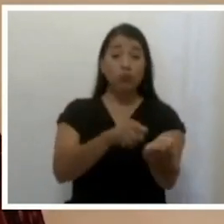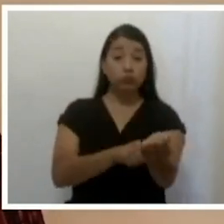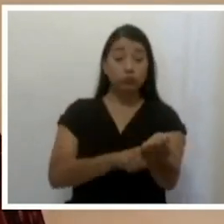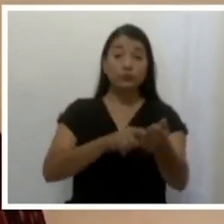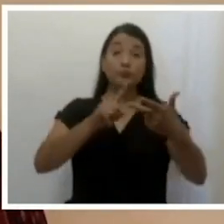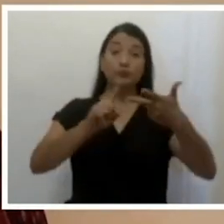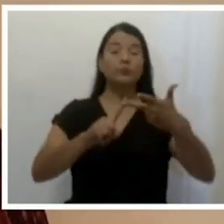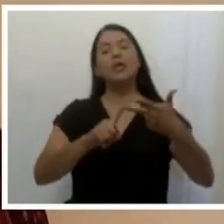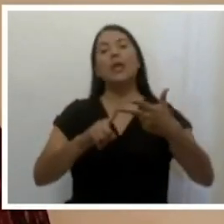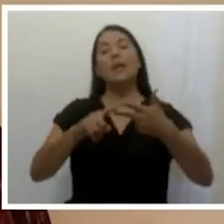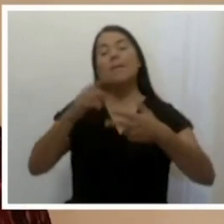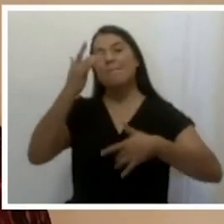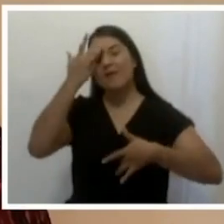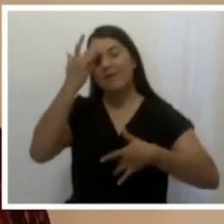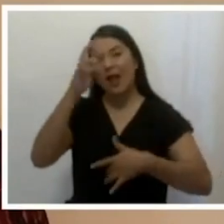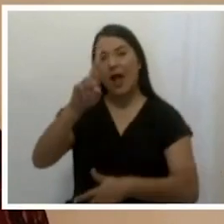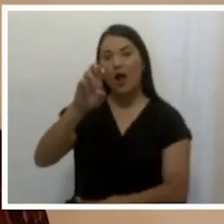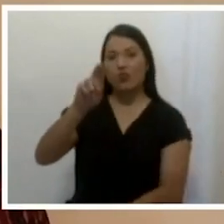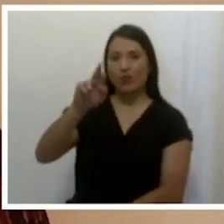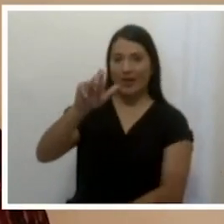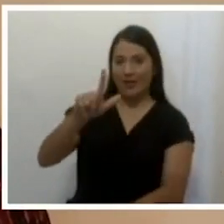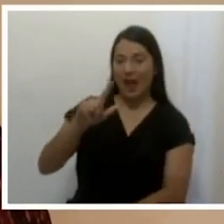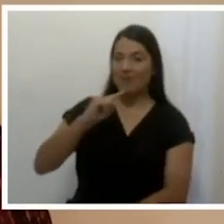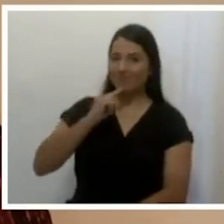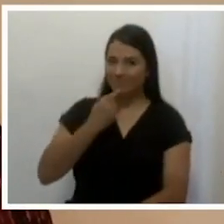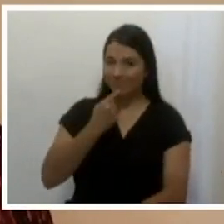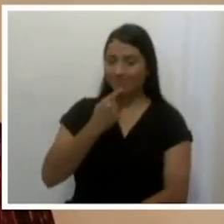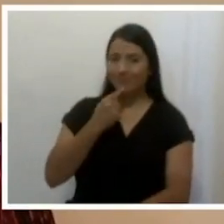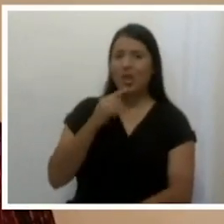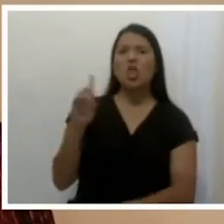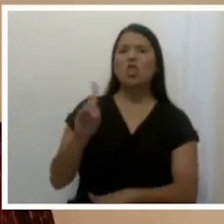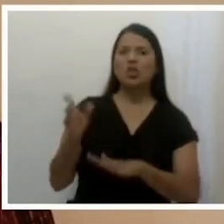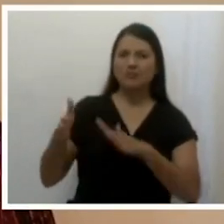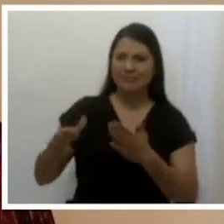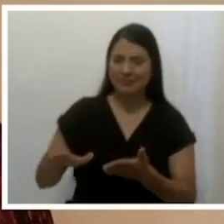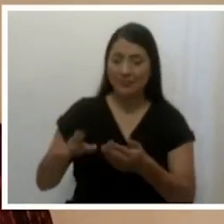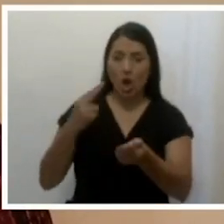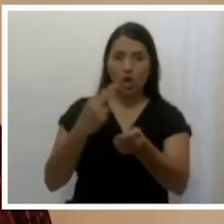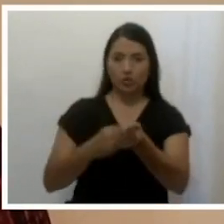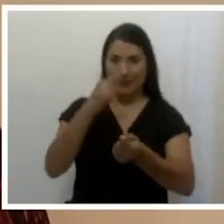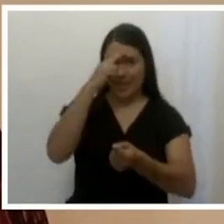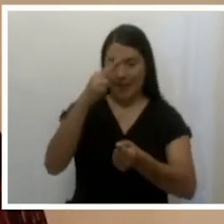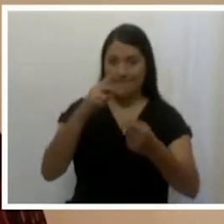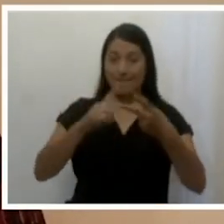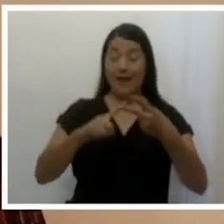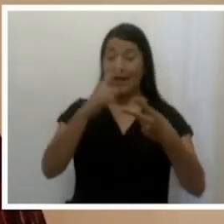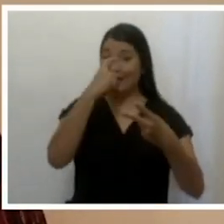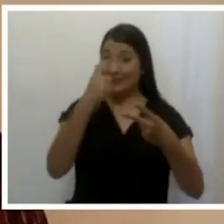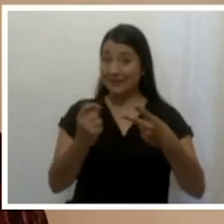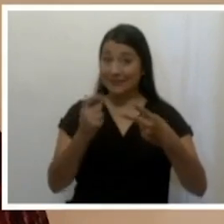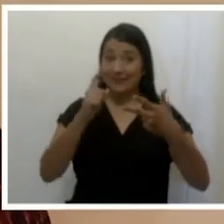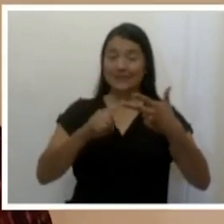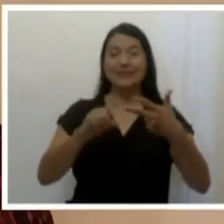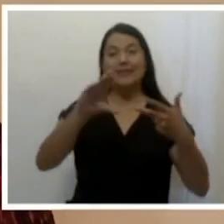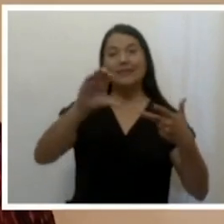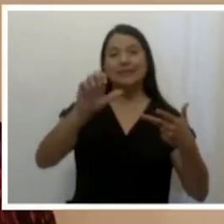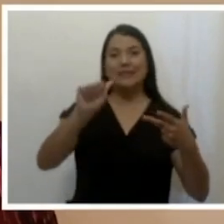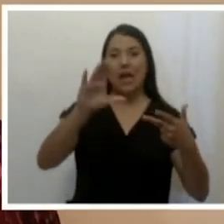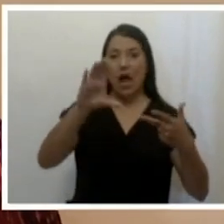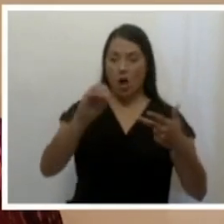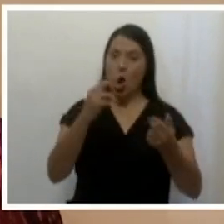enfermedad renal crónica. Los decesos se registran en los hospitales México, Calderón, Guardia y Ceaco.